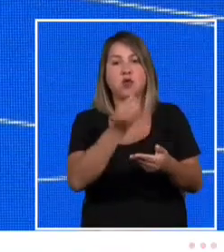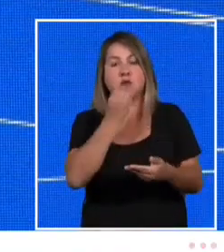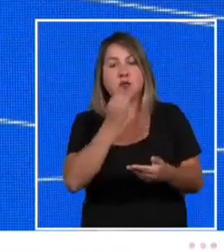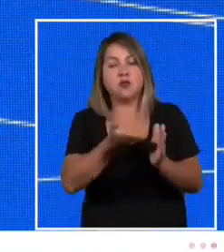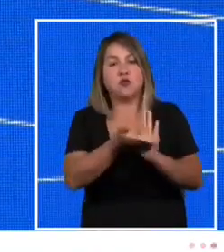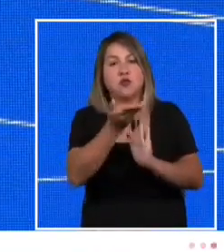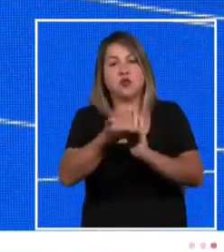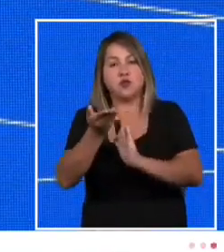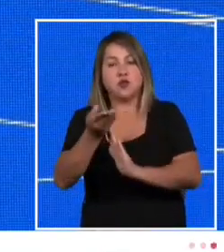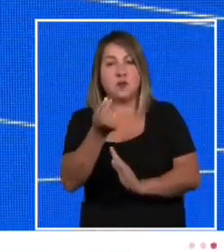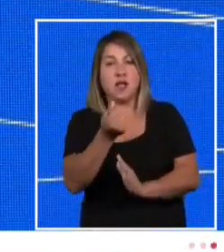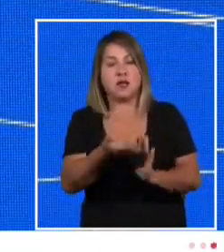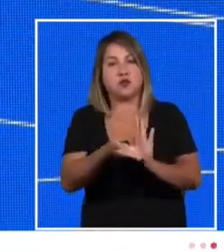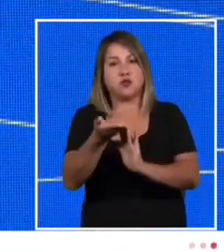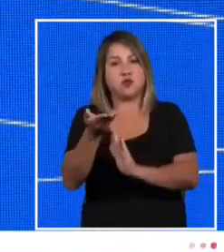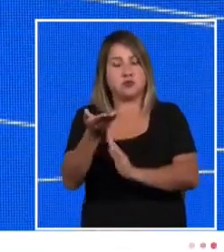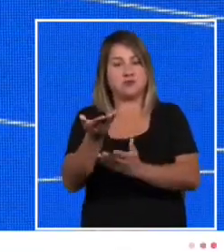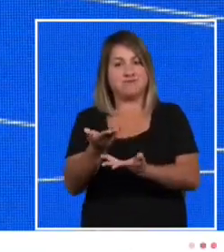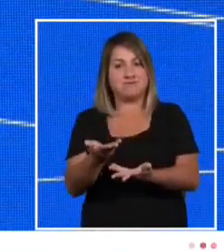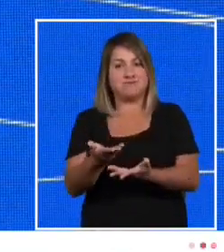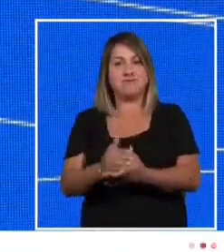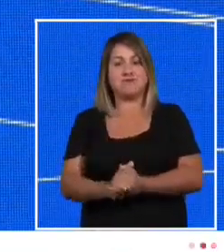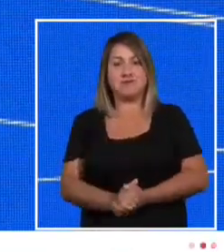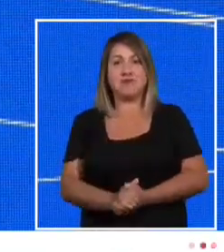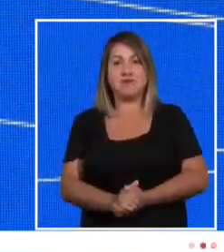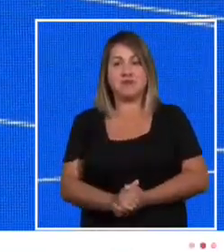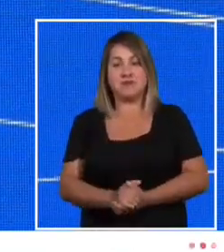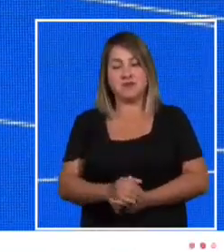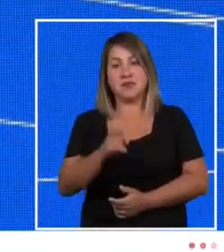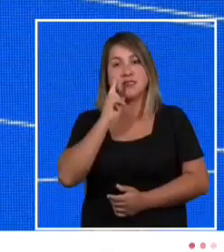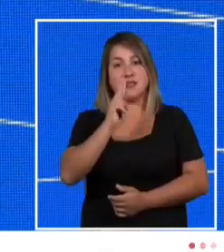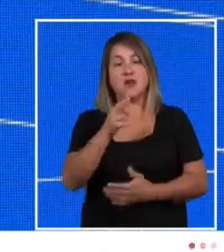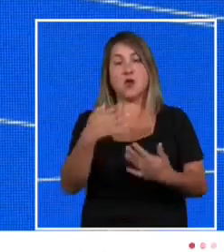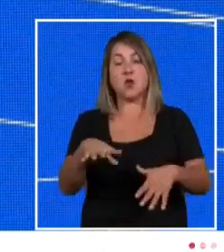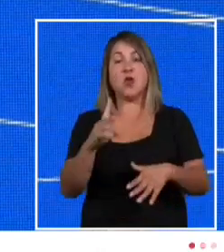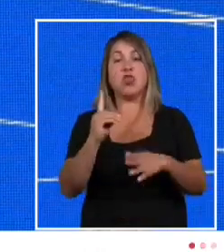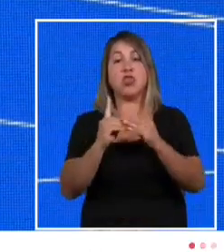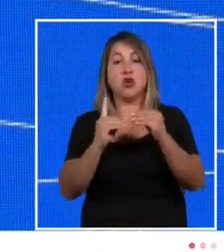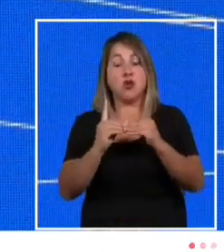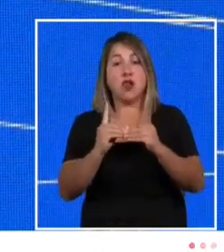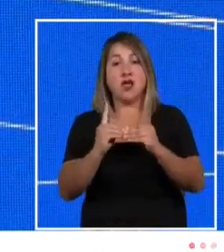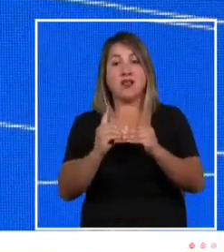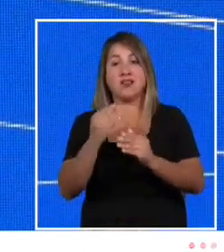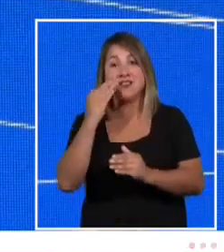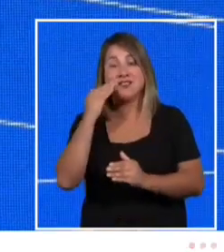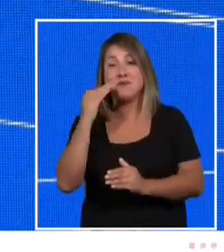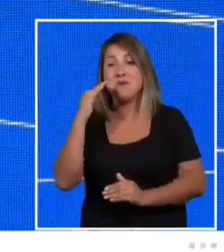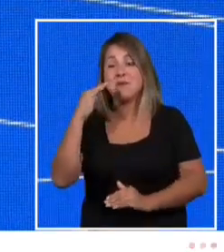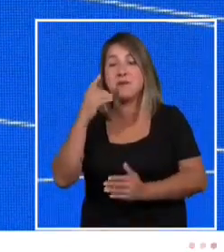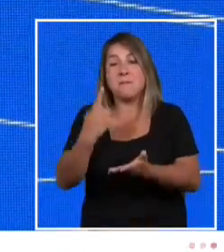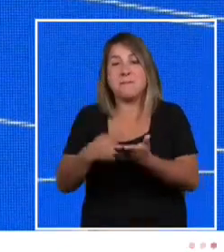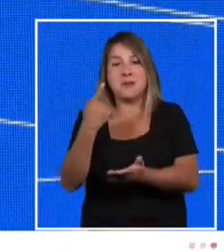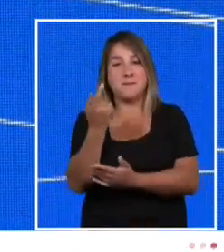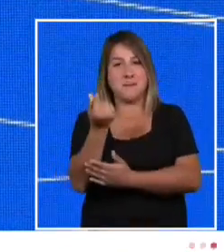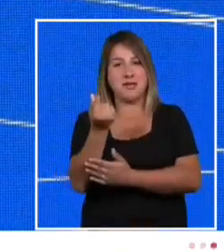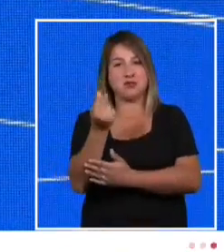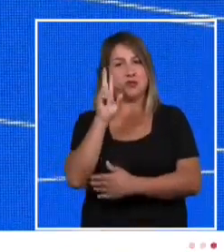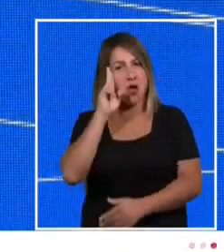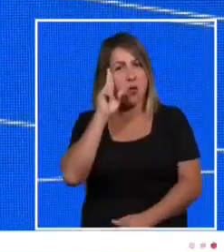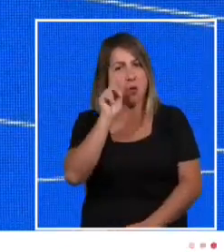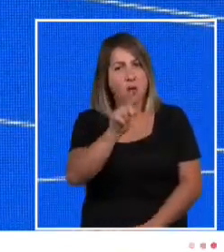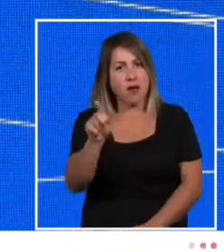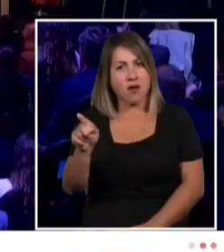con agoreros pronósticos, el dólar llegando a los mil pesos, me imagino que todos se acuerdan.